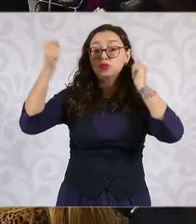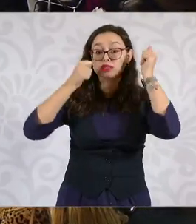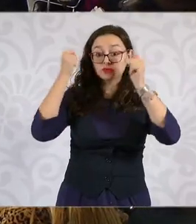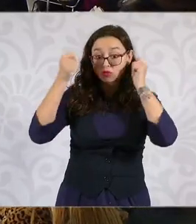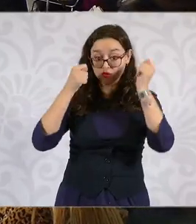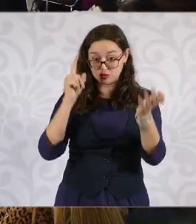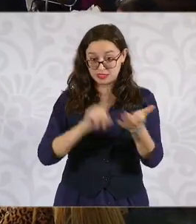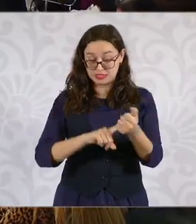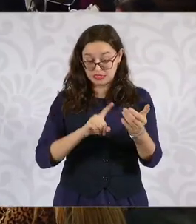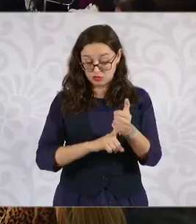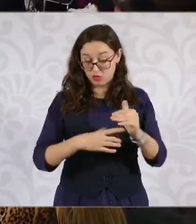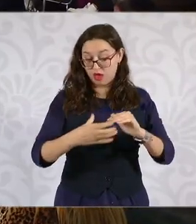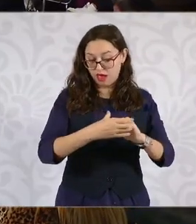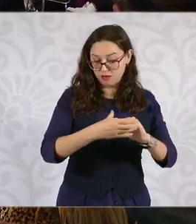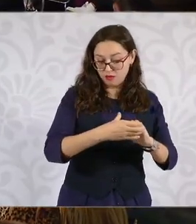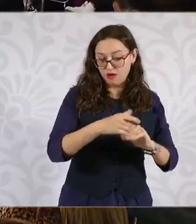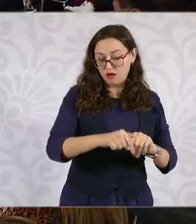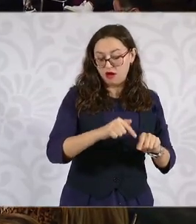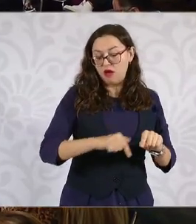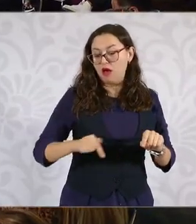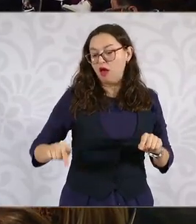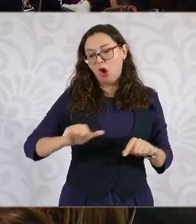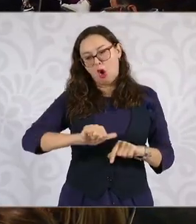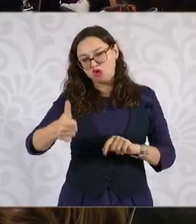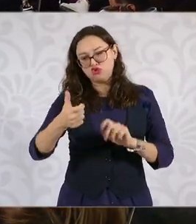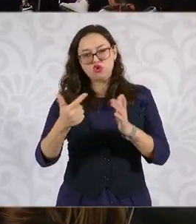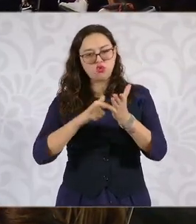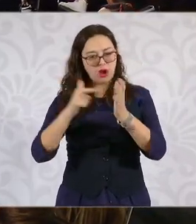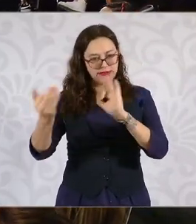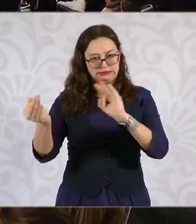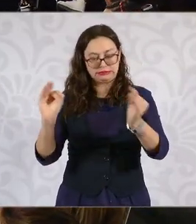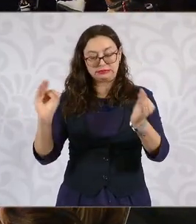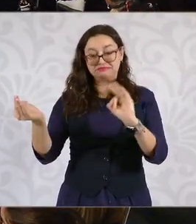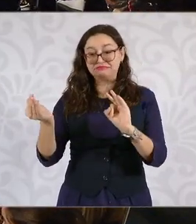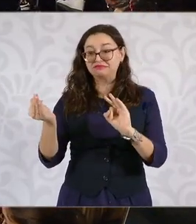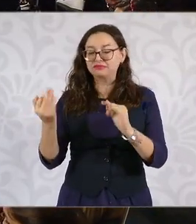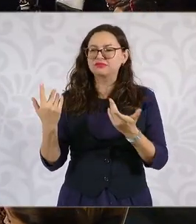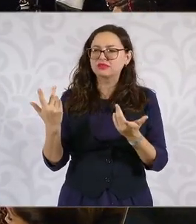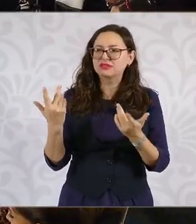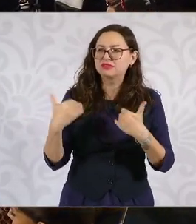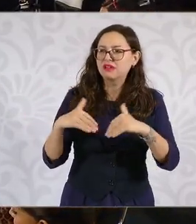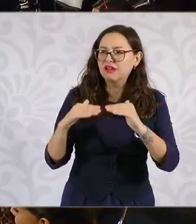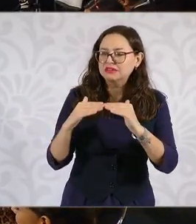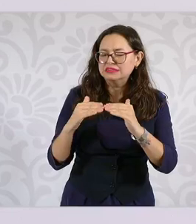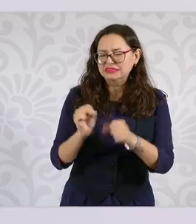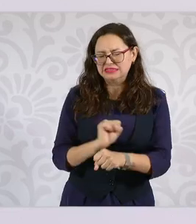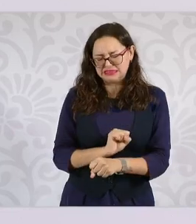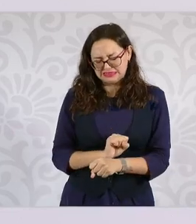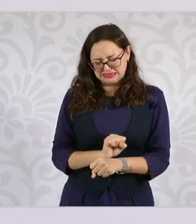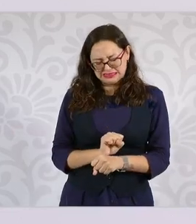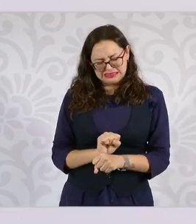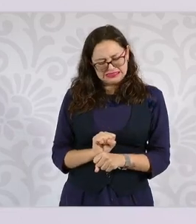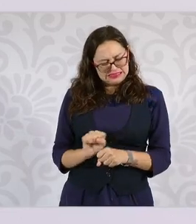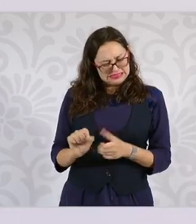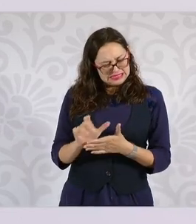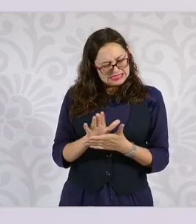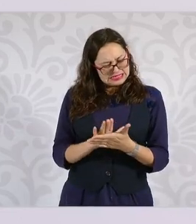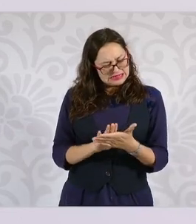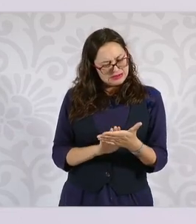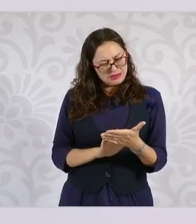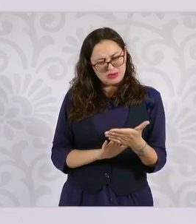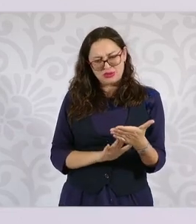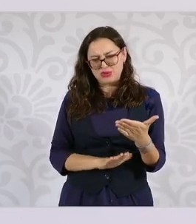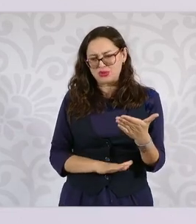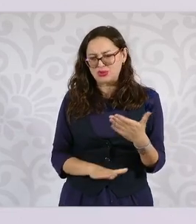particularmente ahí, viven en condiciones muy, muy precarias. Entonces, tienes esta